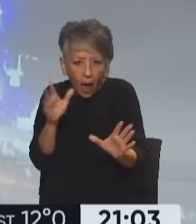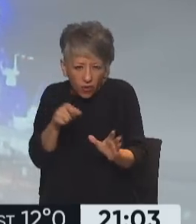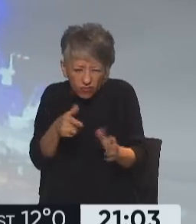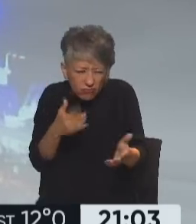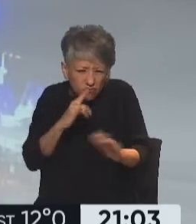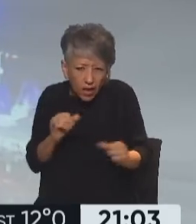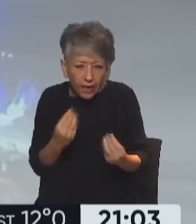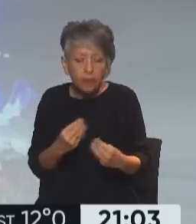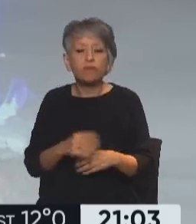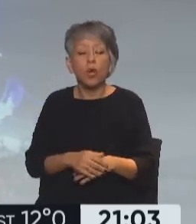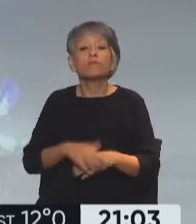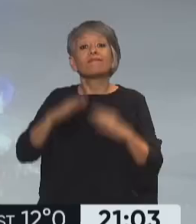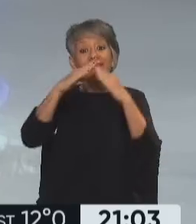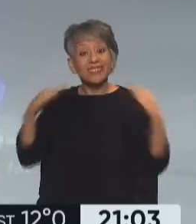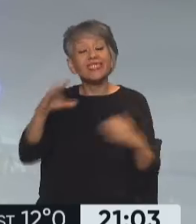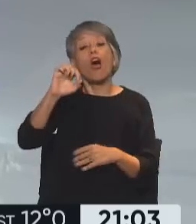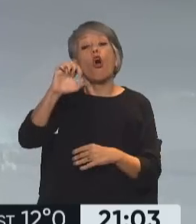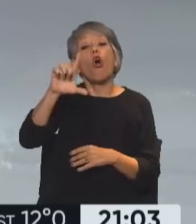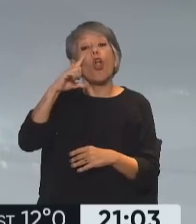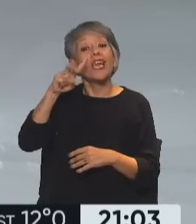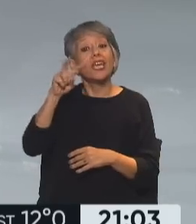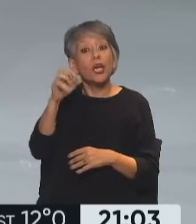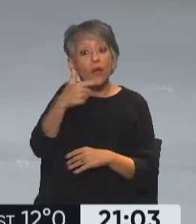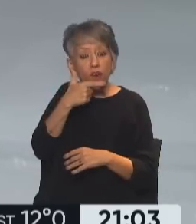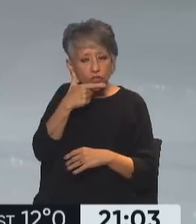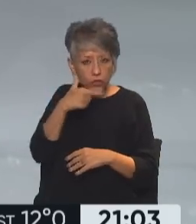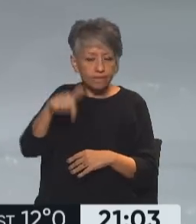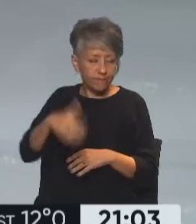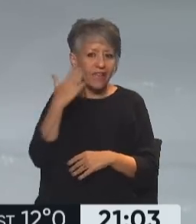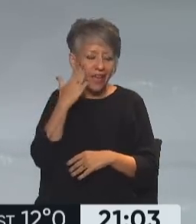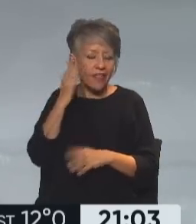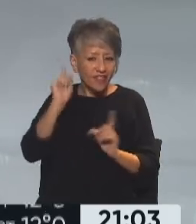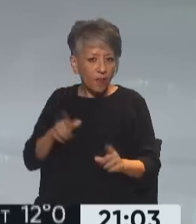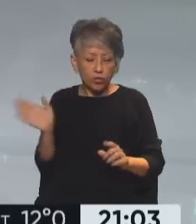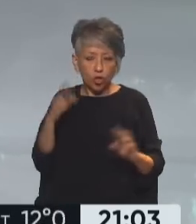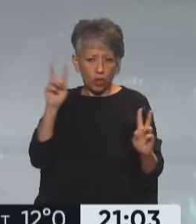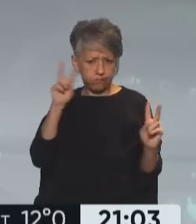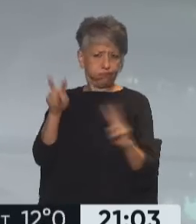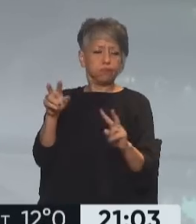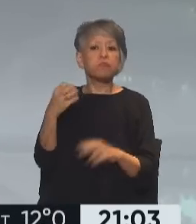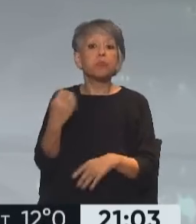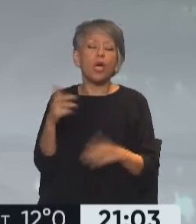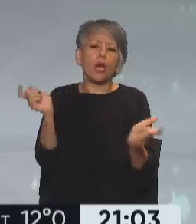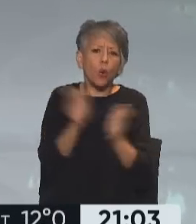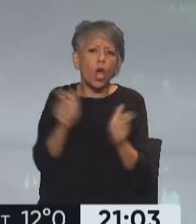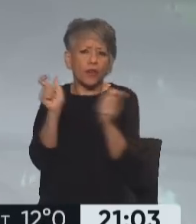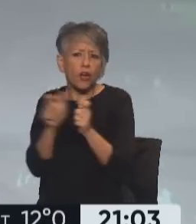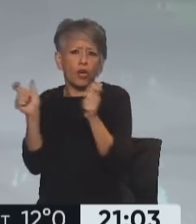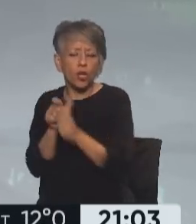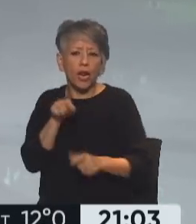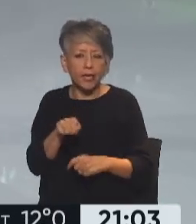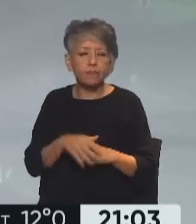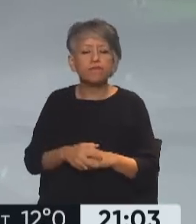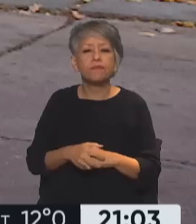Casa Quinta de Olivos, la Quinta Presidencial de Olivos, ha sido el escenario de esta tarde, también a propósito de las reuniones que se han mantenido en el lugar. Fernando